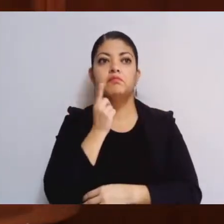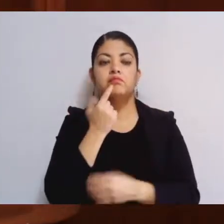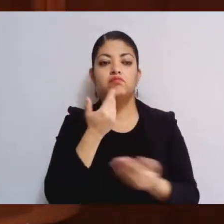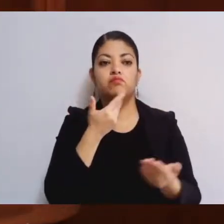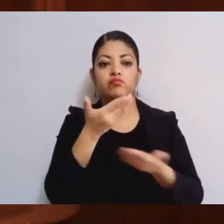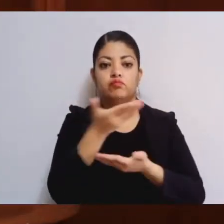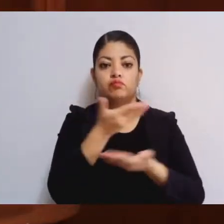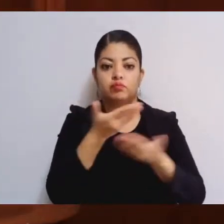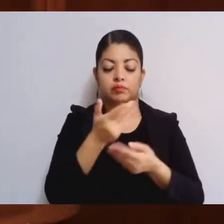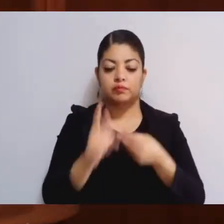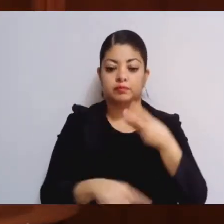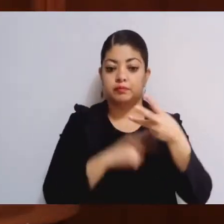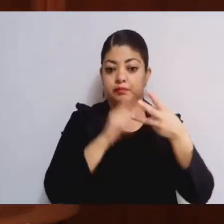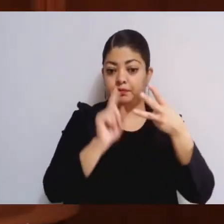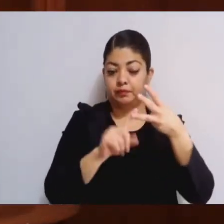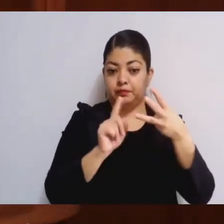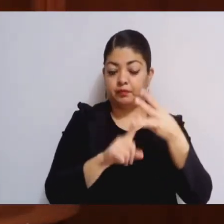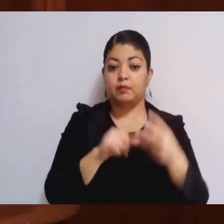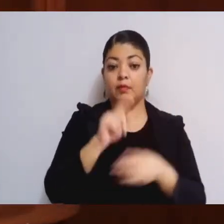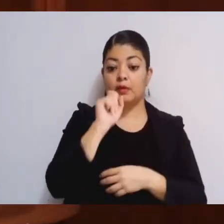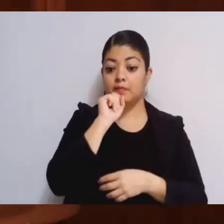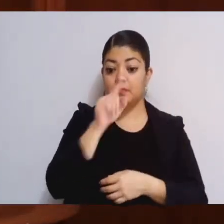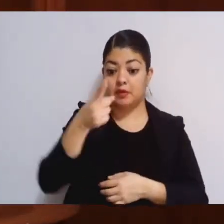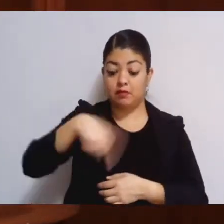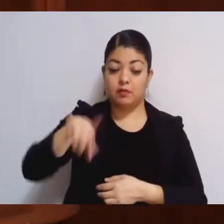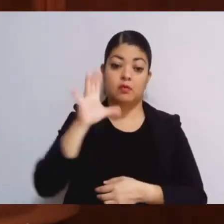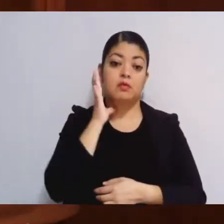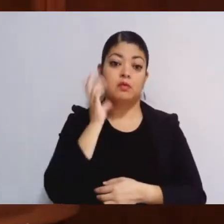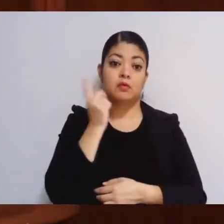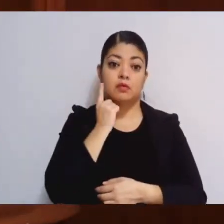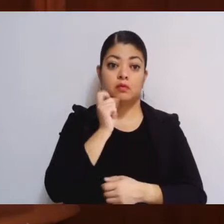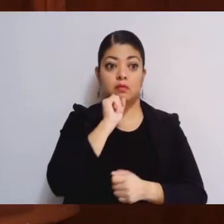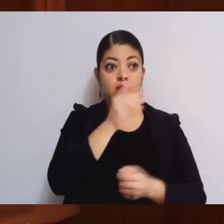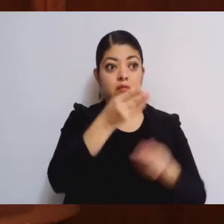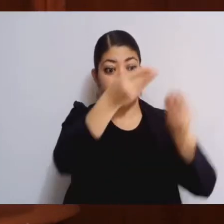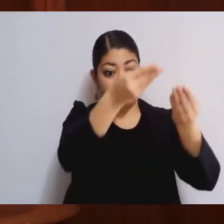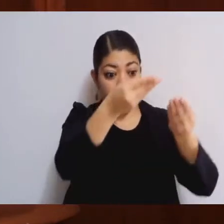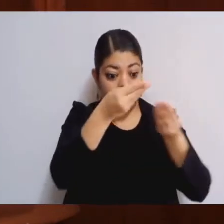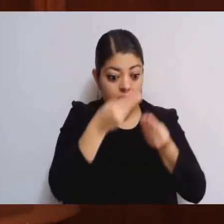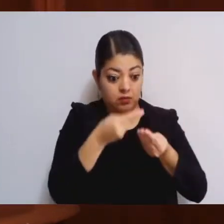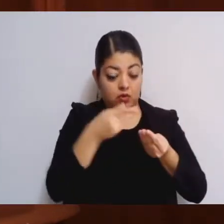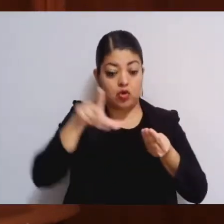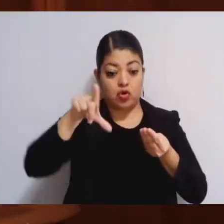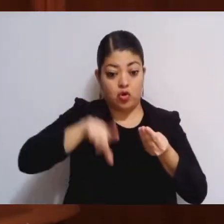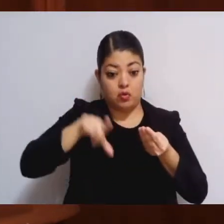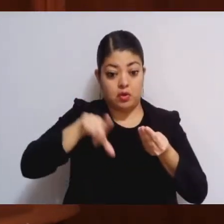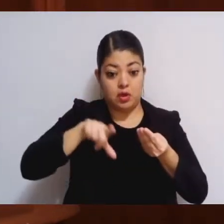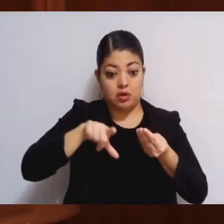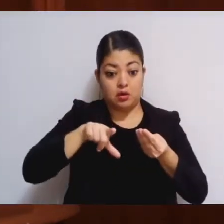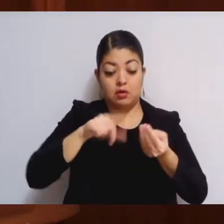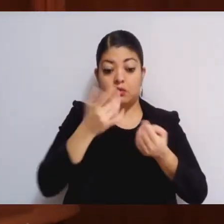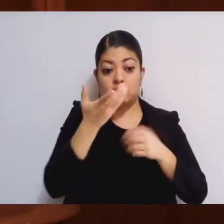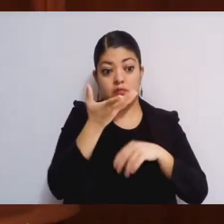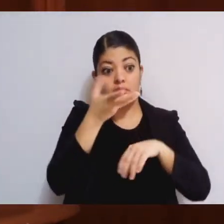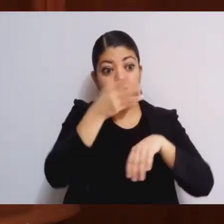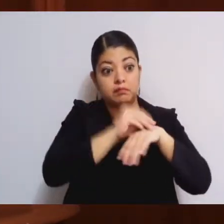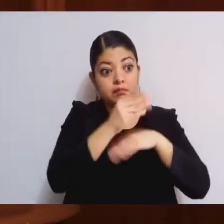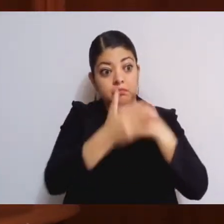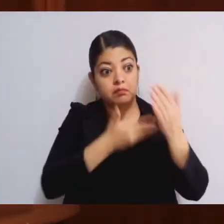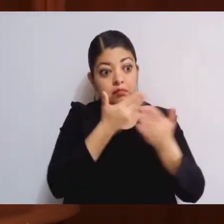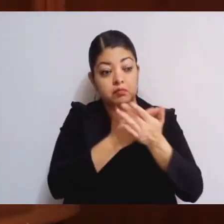Tercero, la legislatura con base en la terna remitida por el Ejecutivo y previa comparecencia de las personas propuestas,